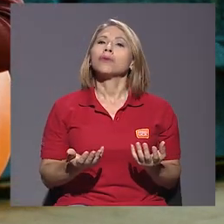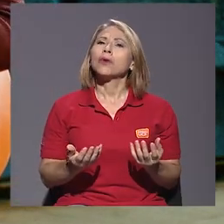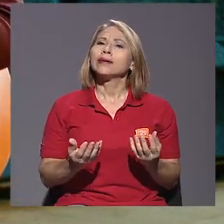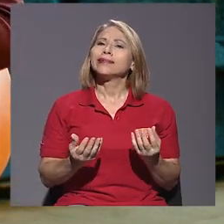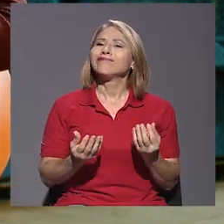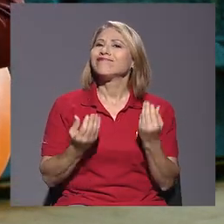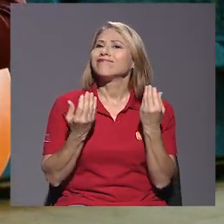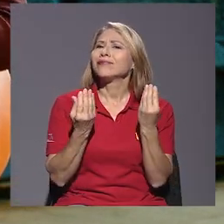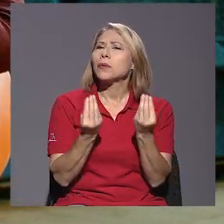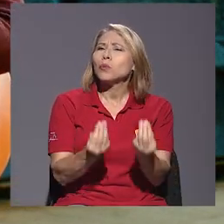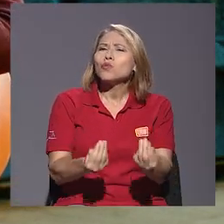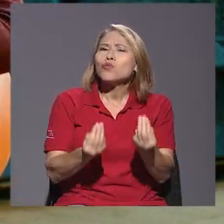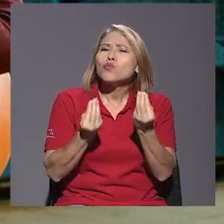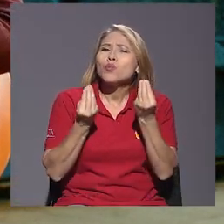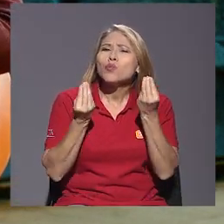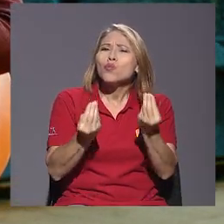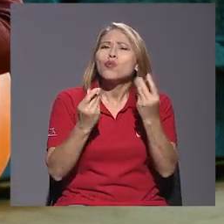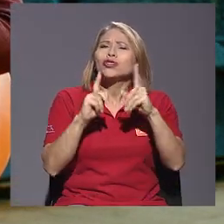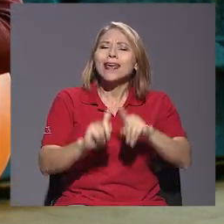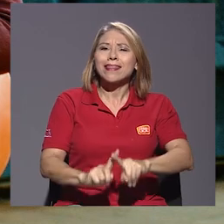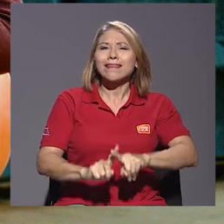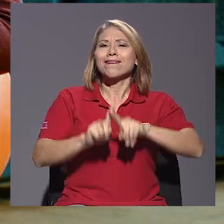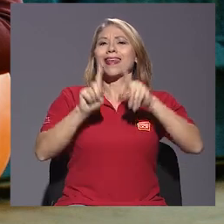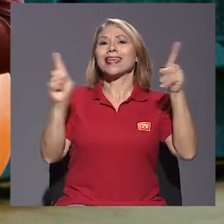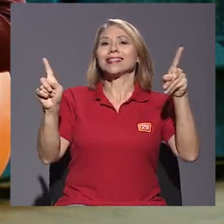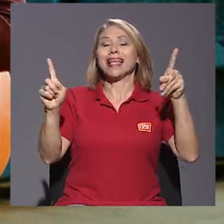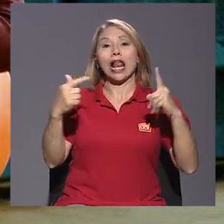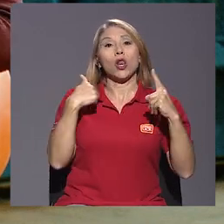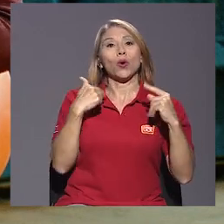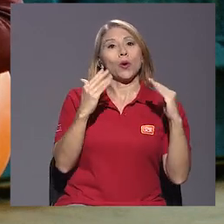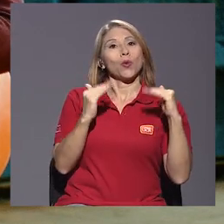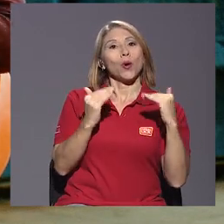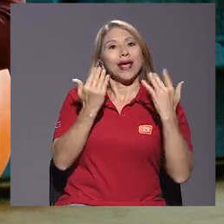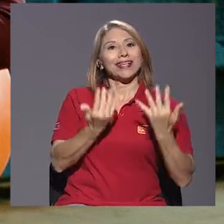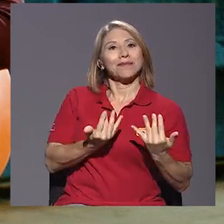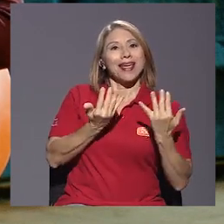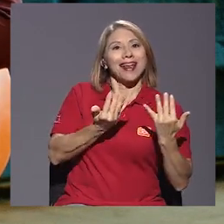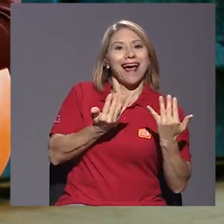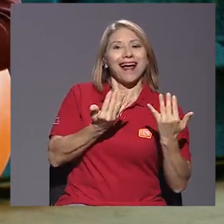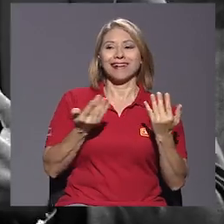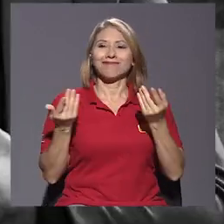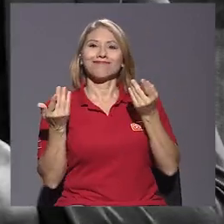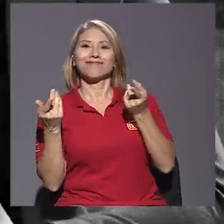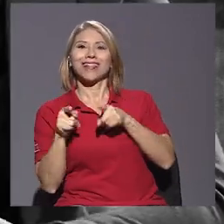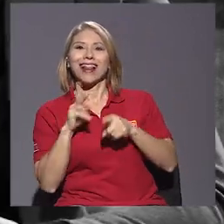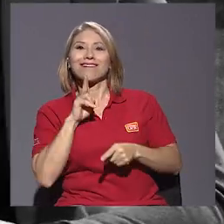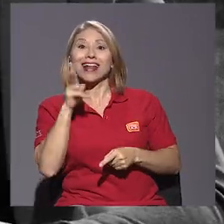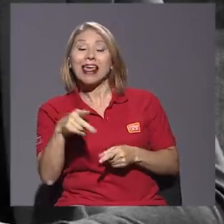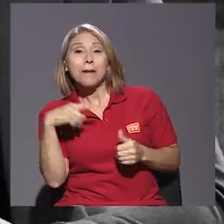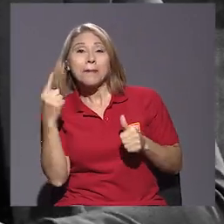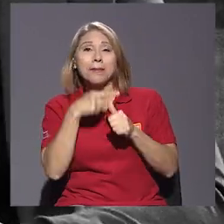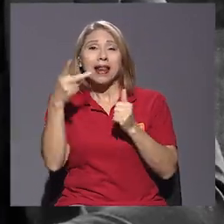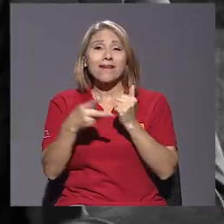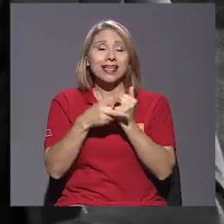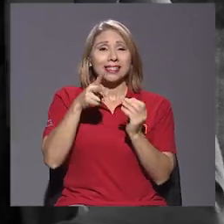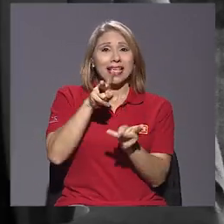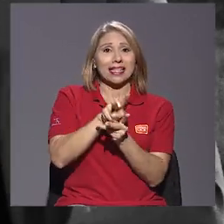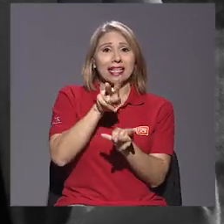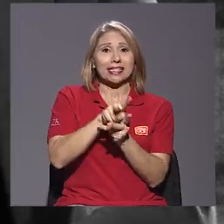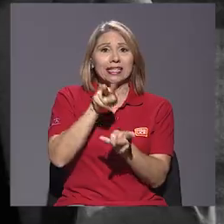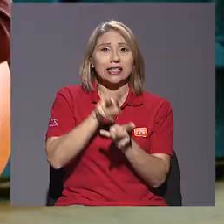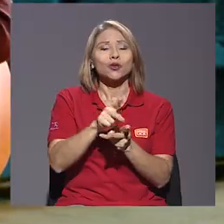Es mucha, mucha la diferencia entre la expectativa y la realidad. La primera vez que se tiene sexo, la